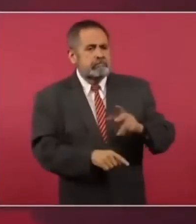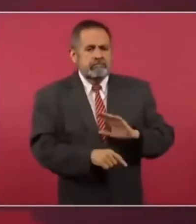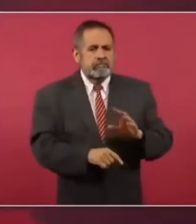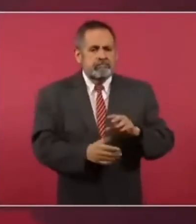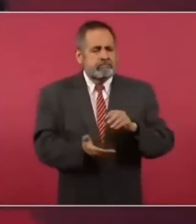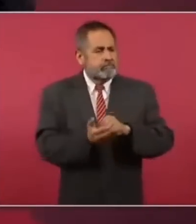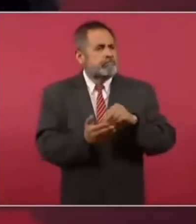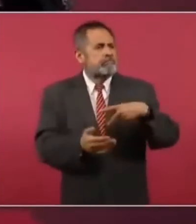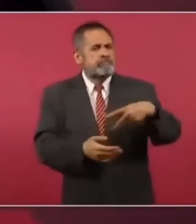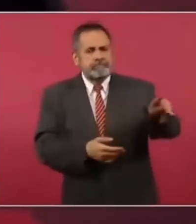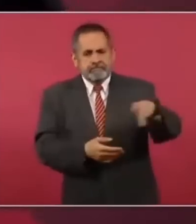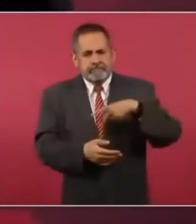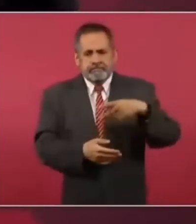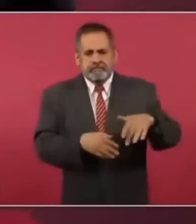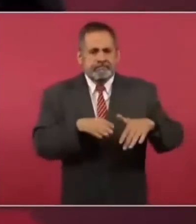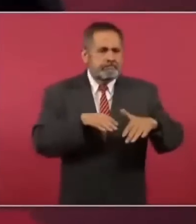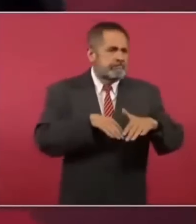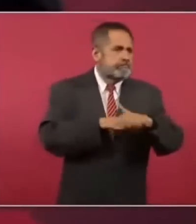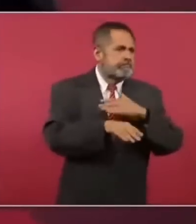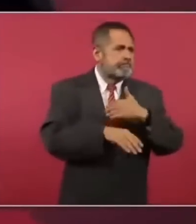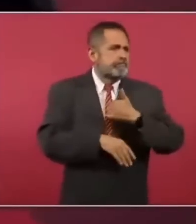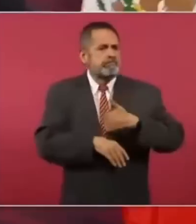siguen entrando